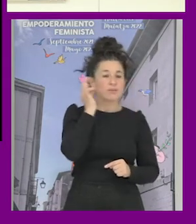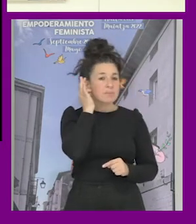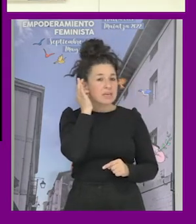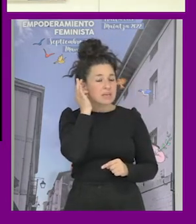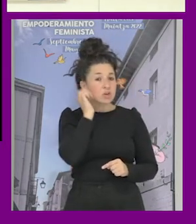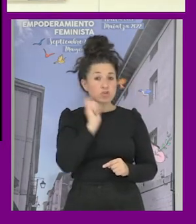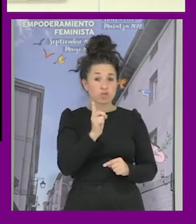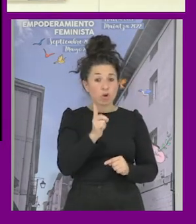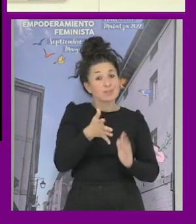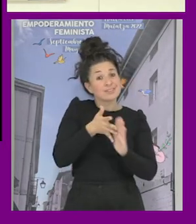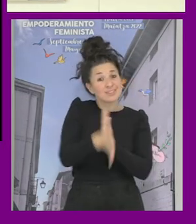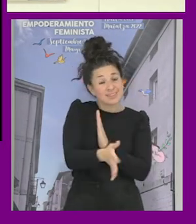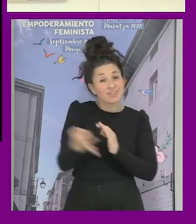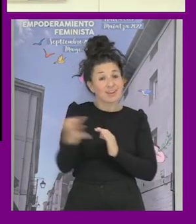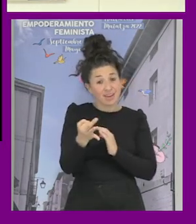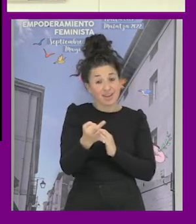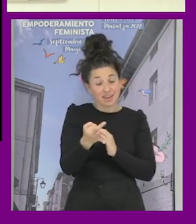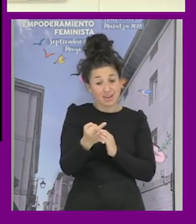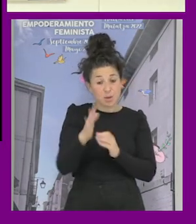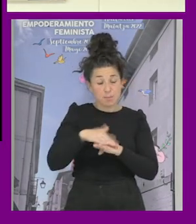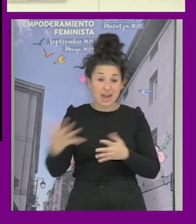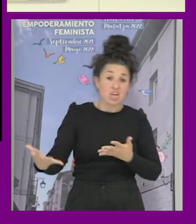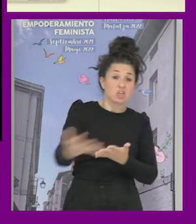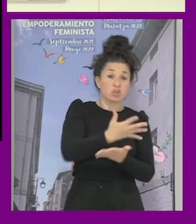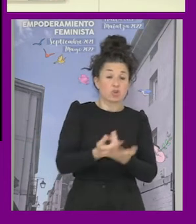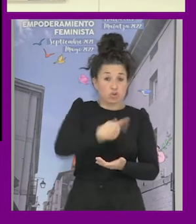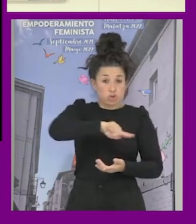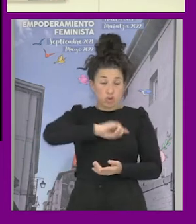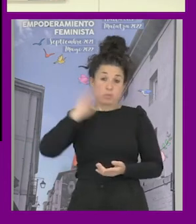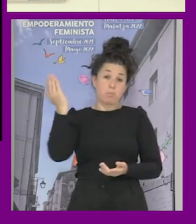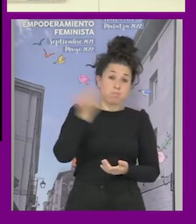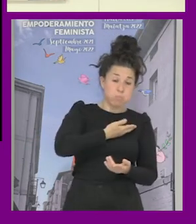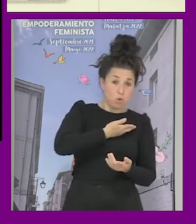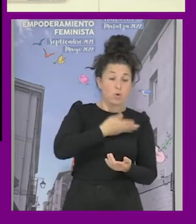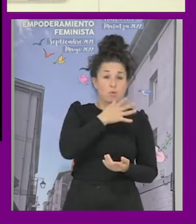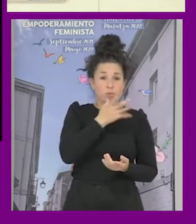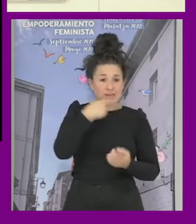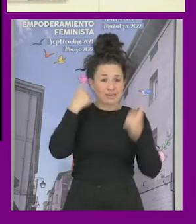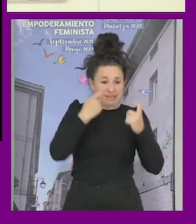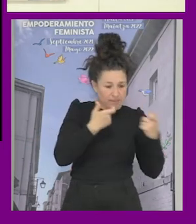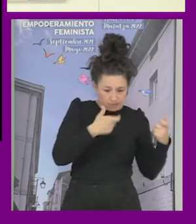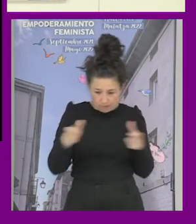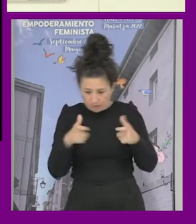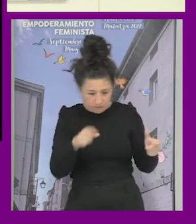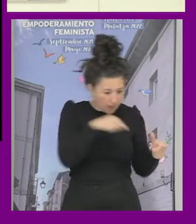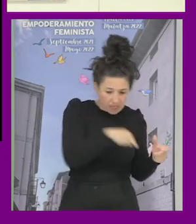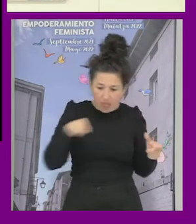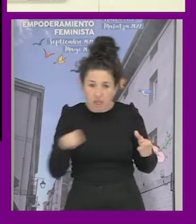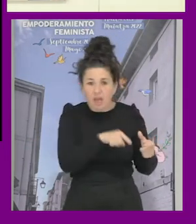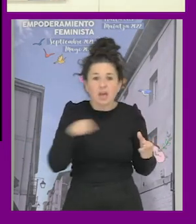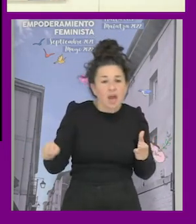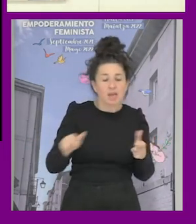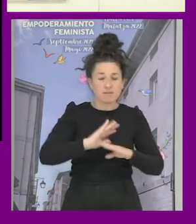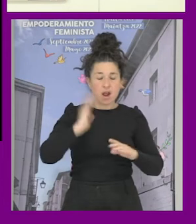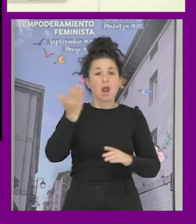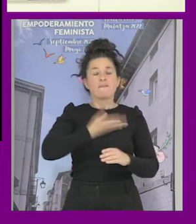implica un coste para todas nosotras que tratamos de encajar en estas categorías implica un coste